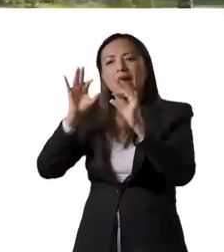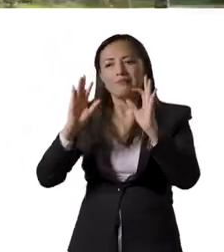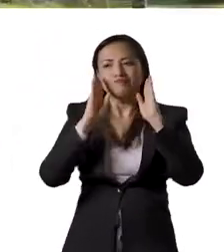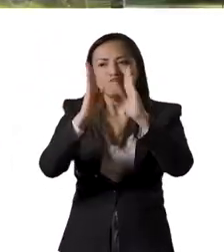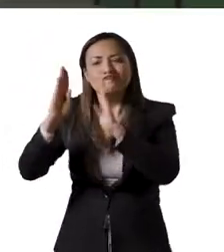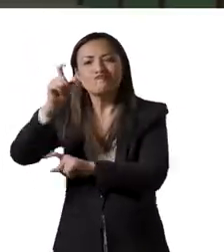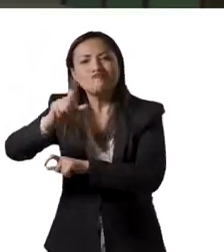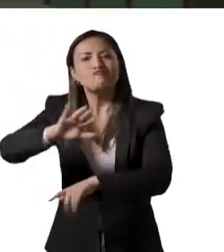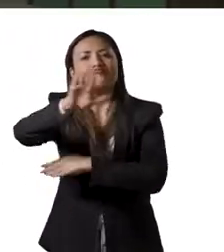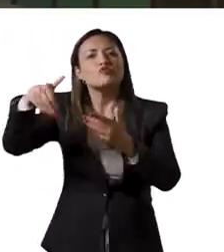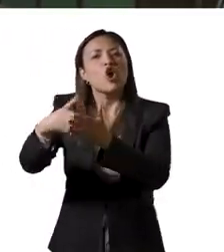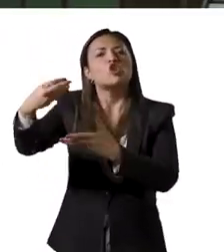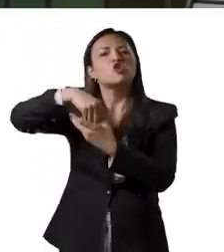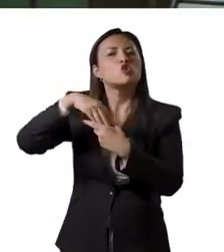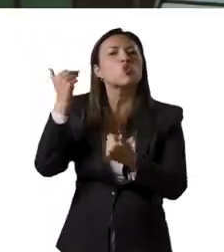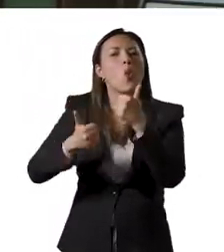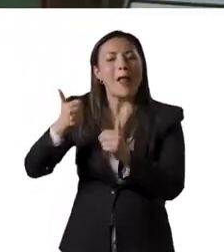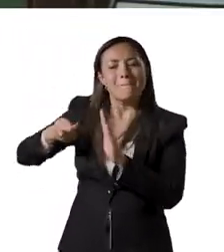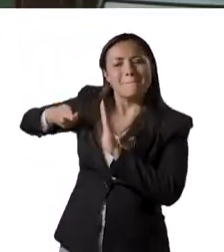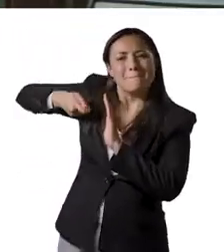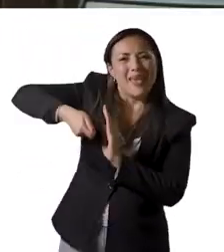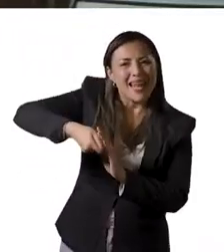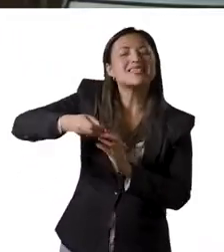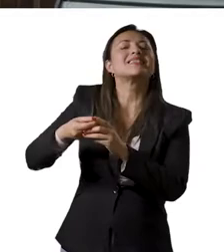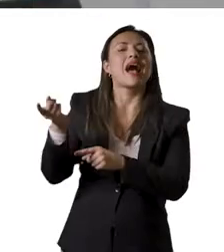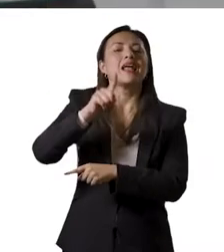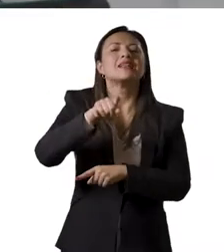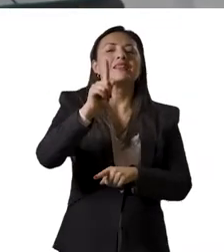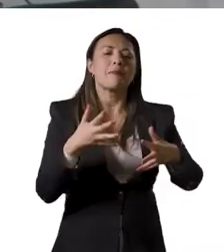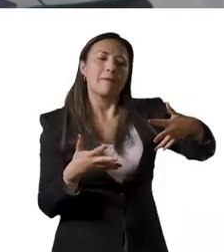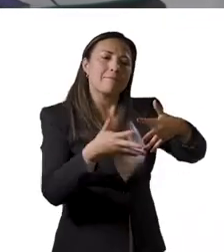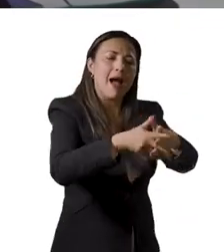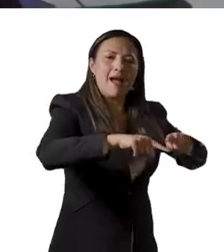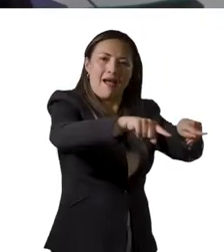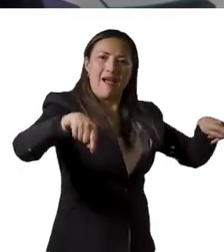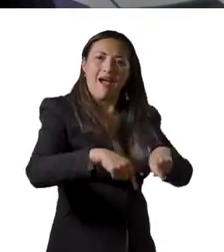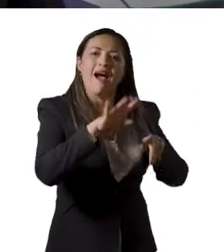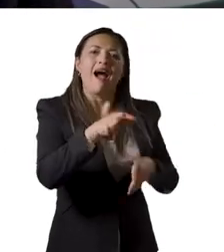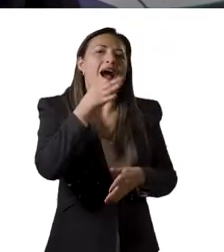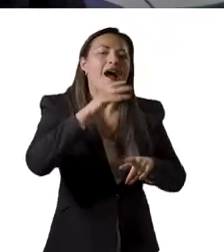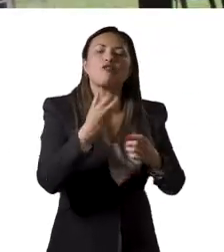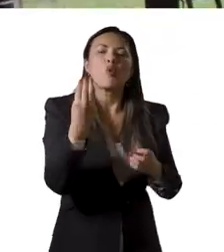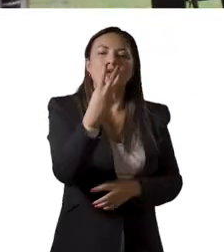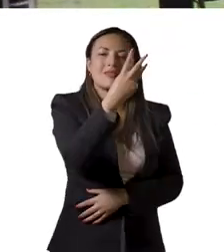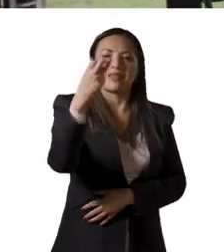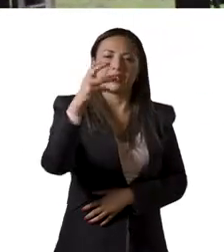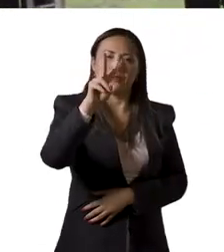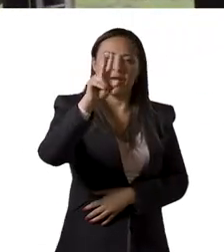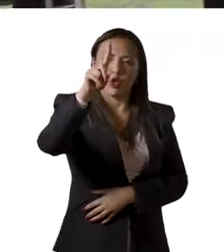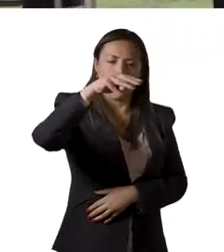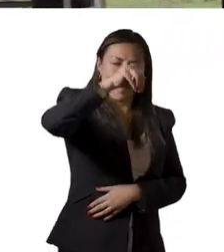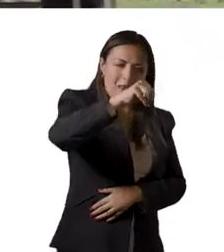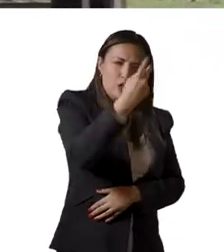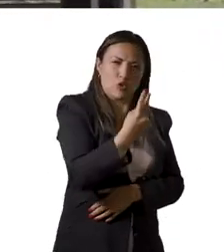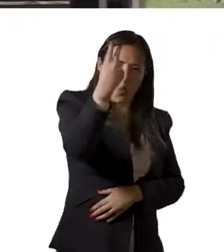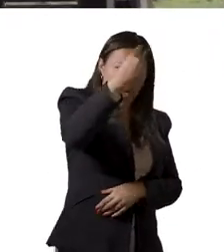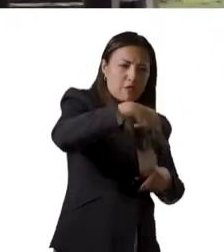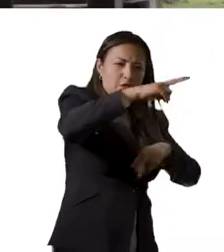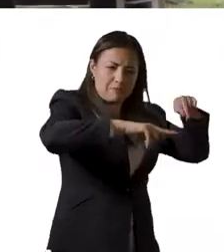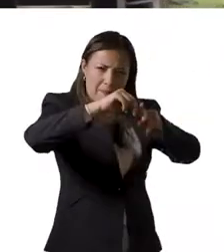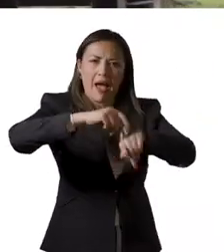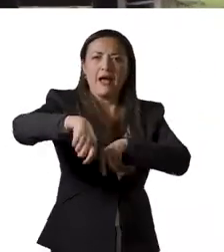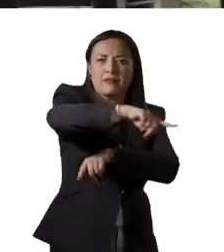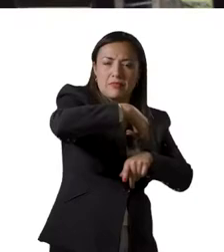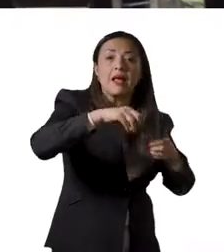edificaciones para atención integral a estudiantes en el área de bienestar y para la adecuación de cafetería con un área de